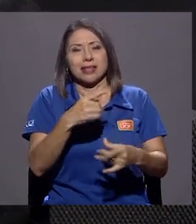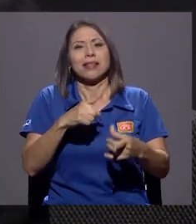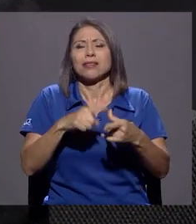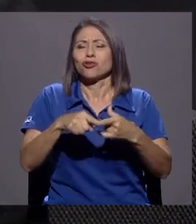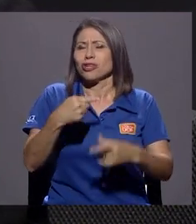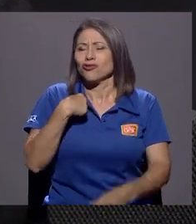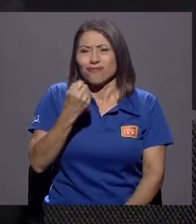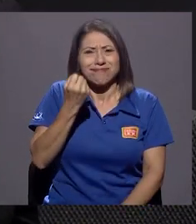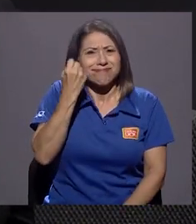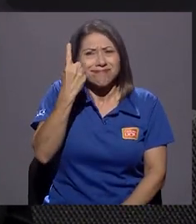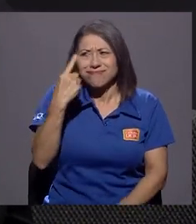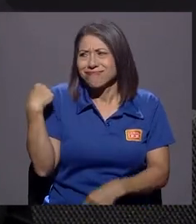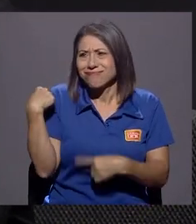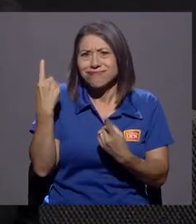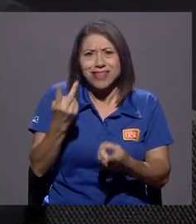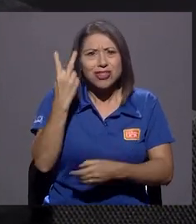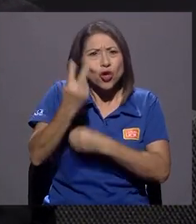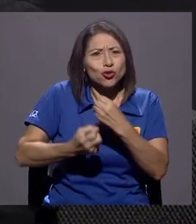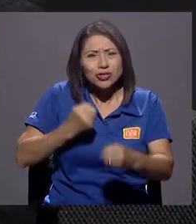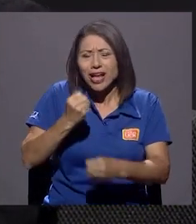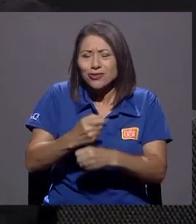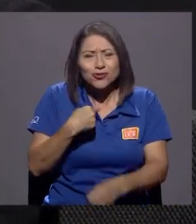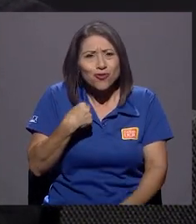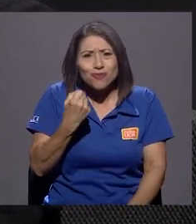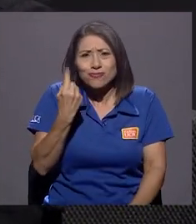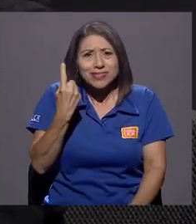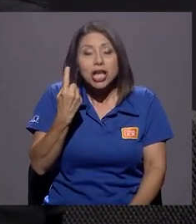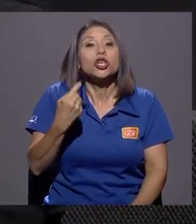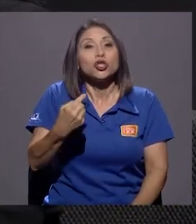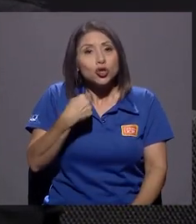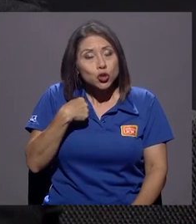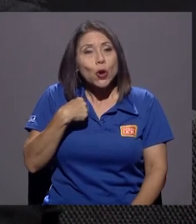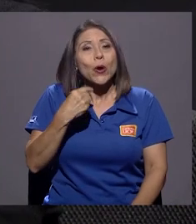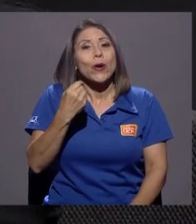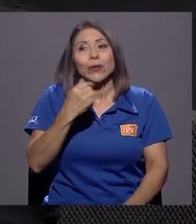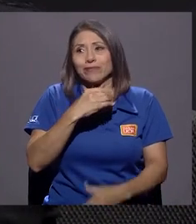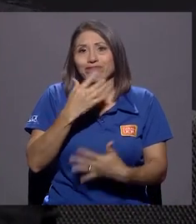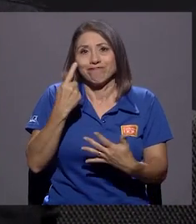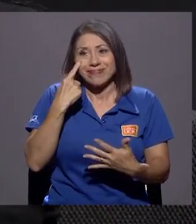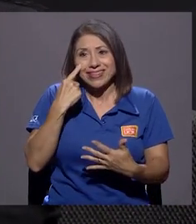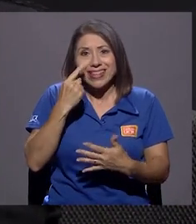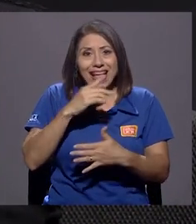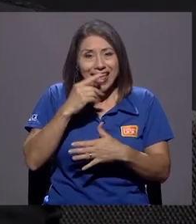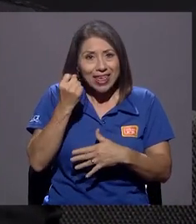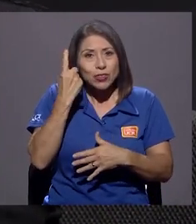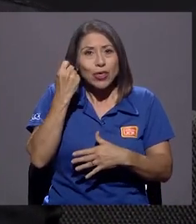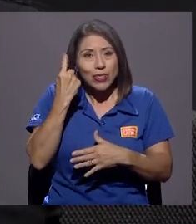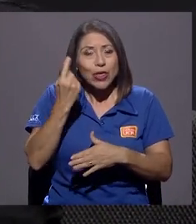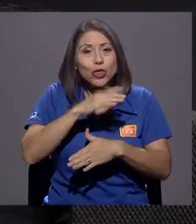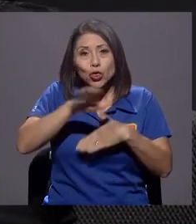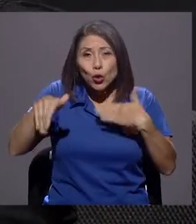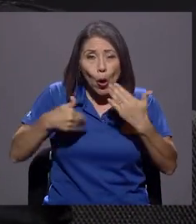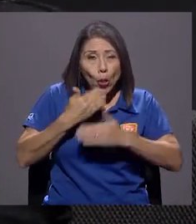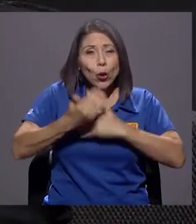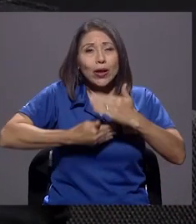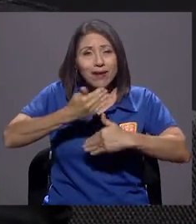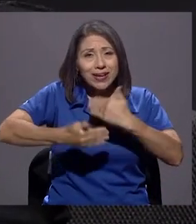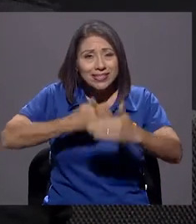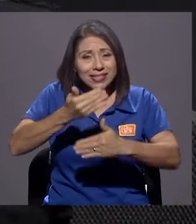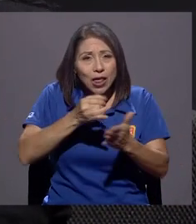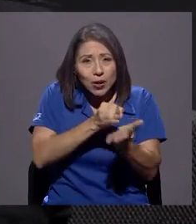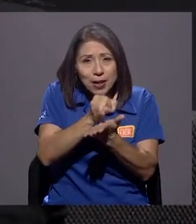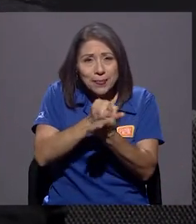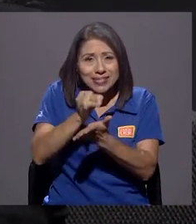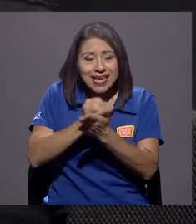ciencia cierta a lo largo de estos dos años. que yo he podido entender de todo lo que ha avanzado la investigación y después del proceso